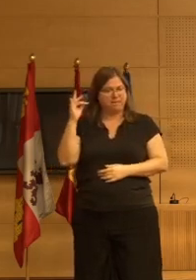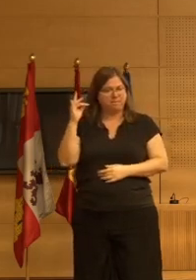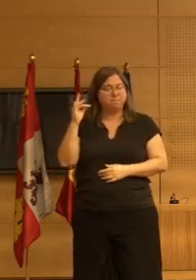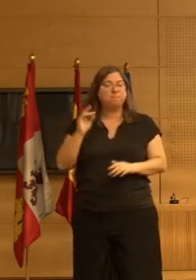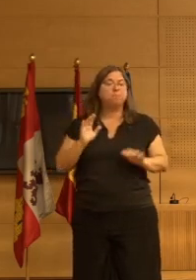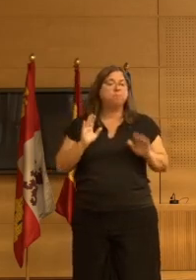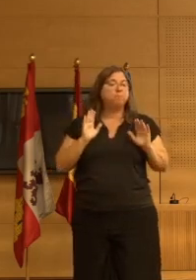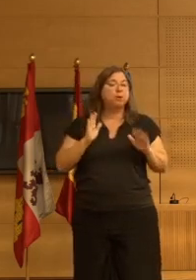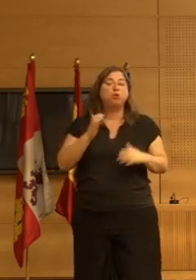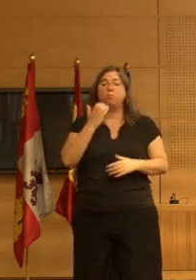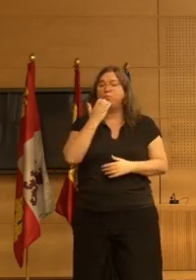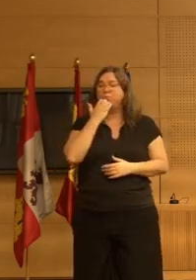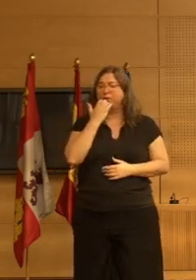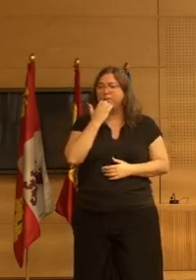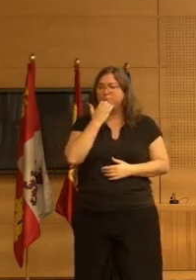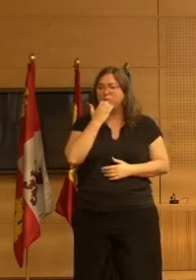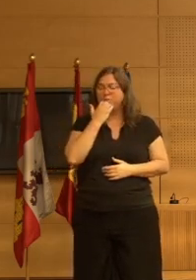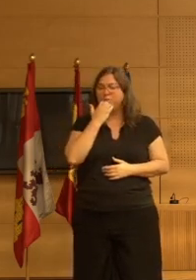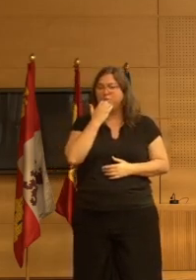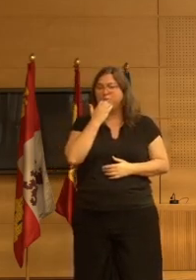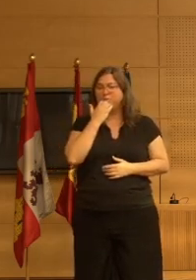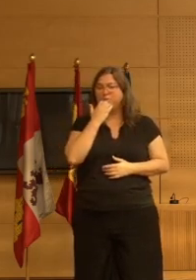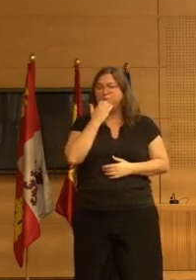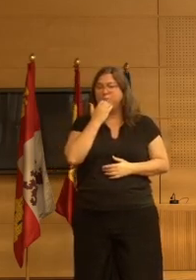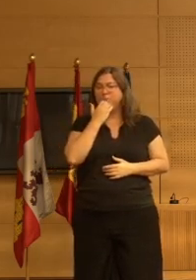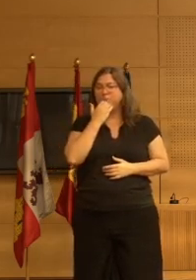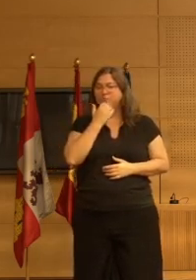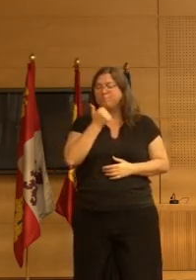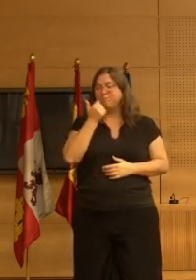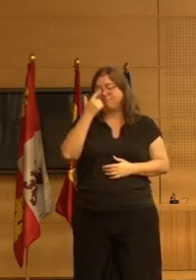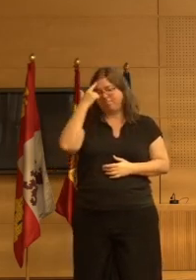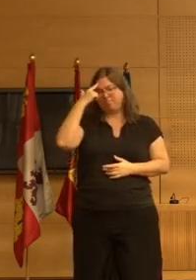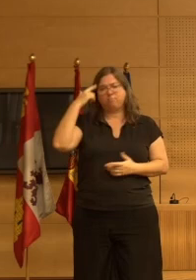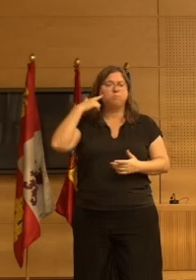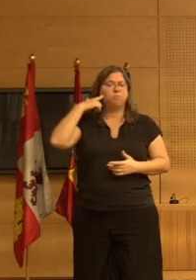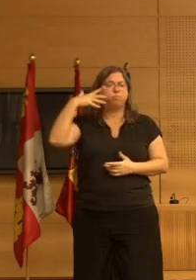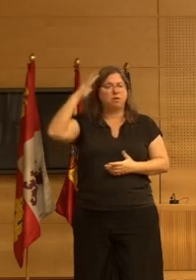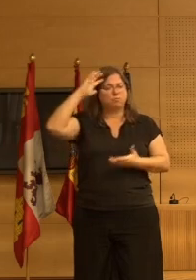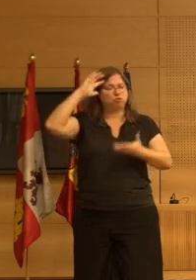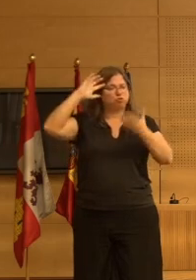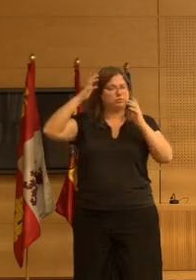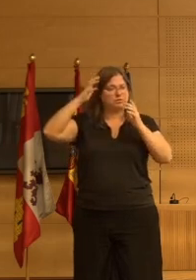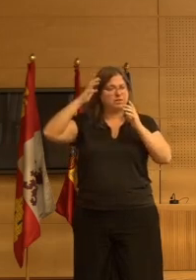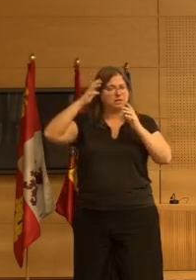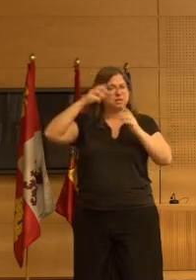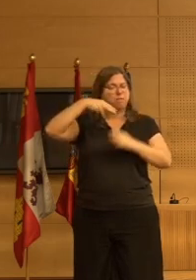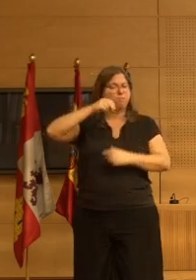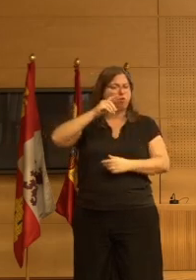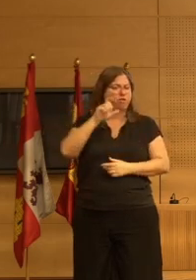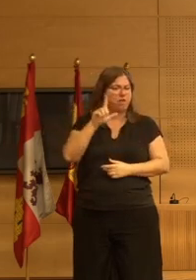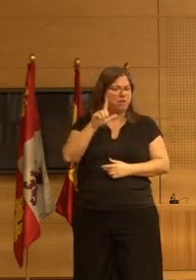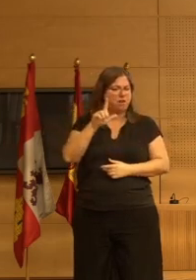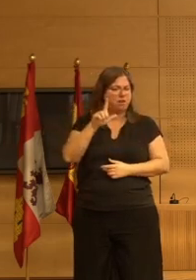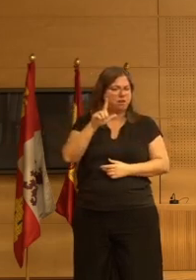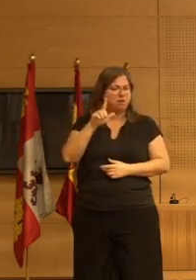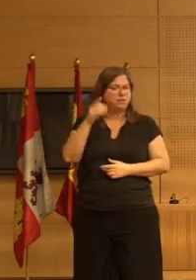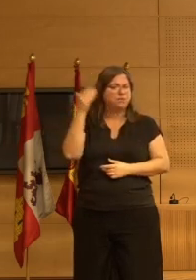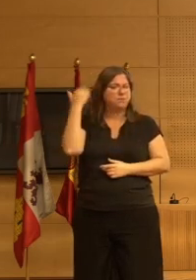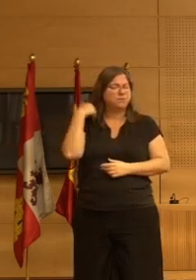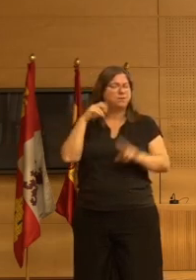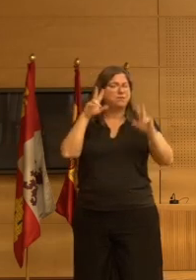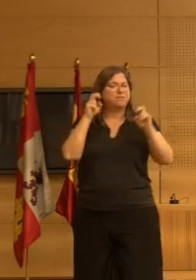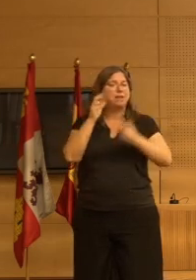pero por ejemplo el gran psiquiatra que hace Nobel en el mundo de la edad de